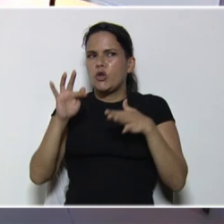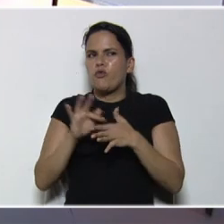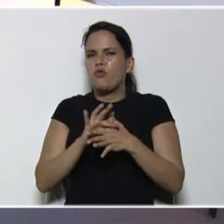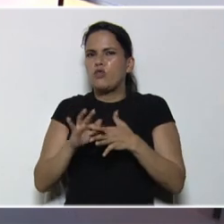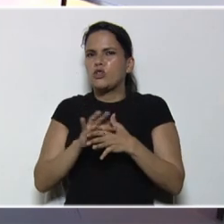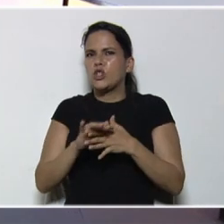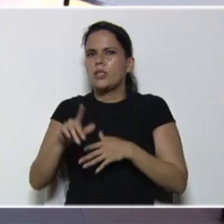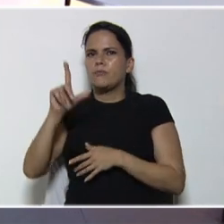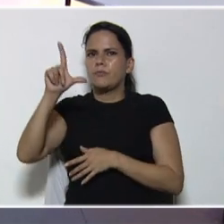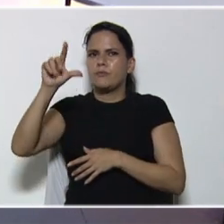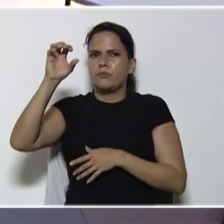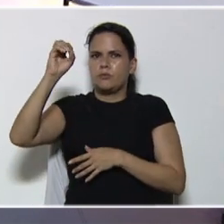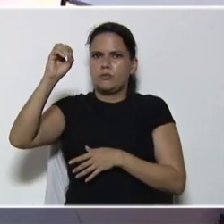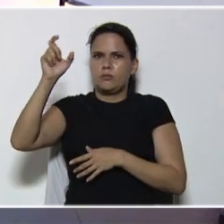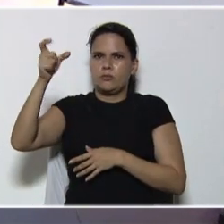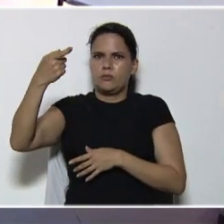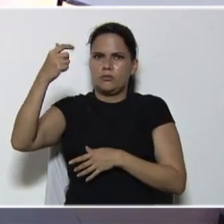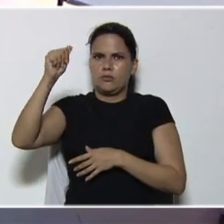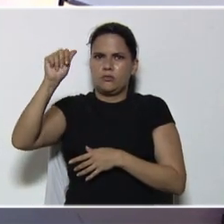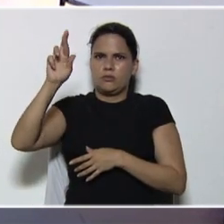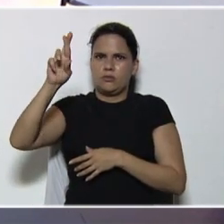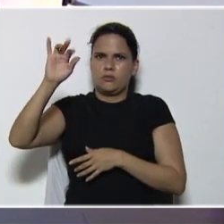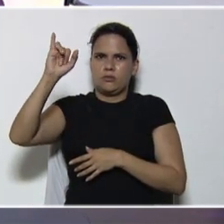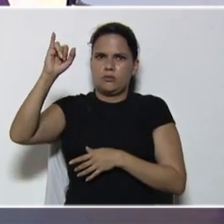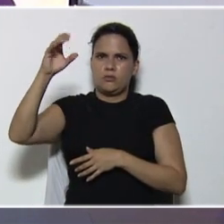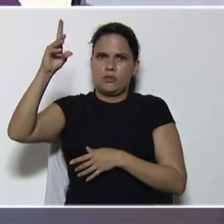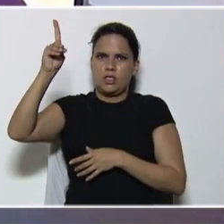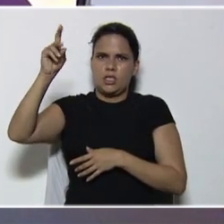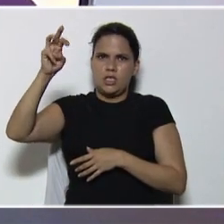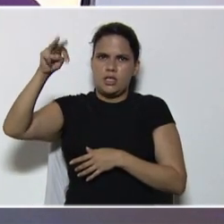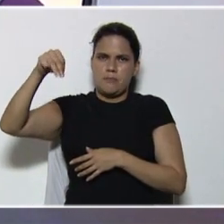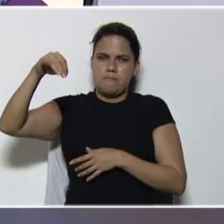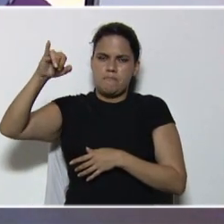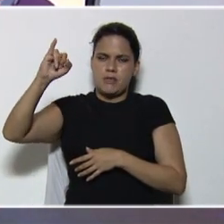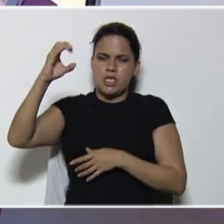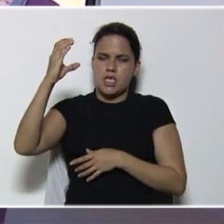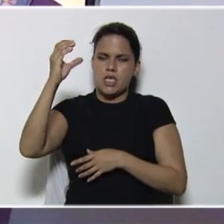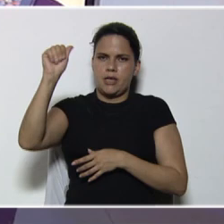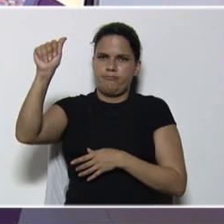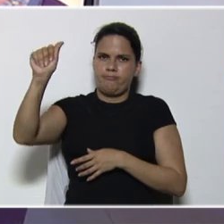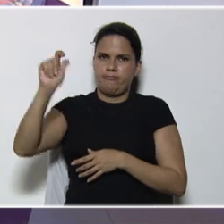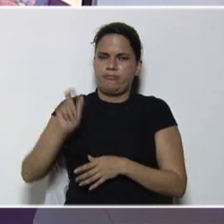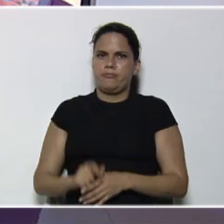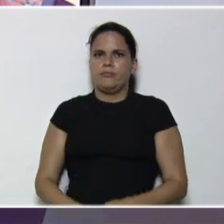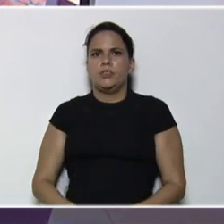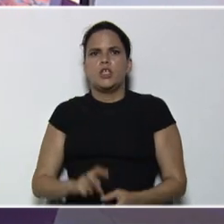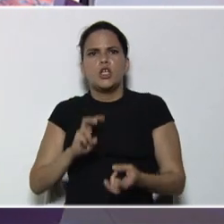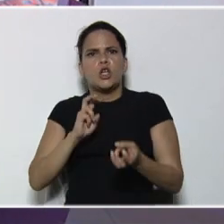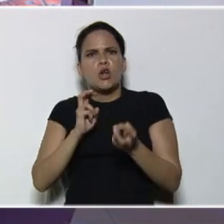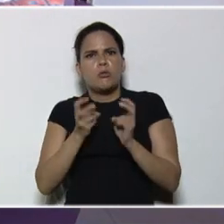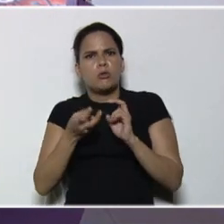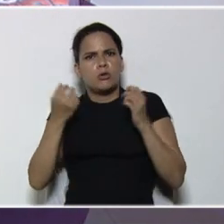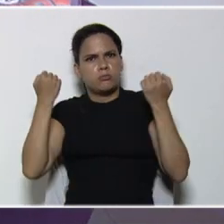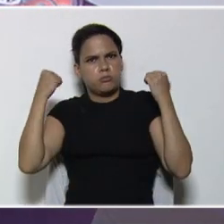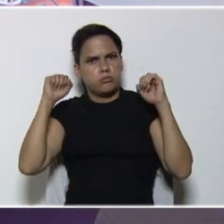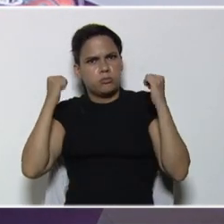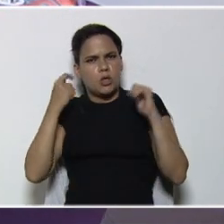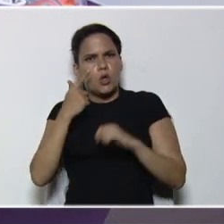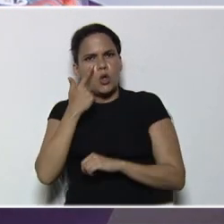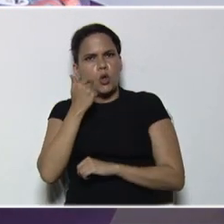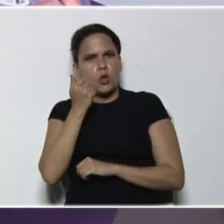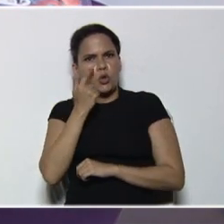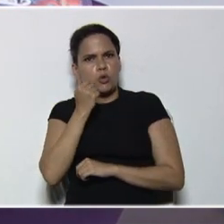relativa, de dos rectas, en el plano, y como tema generador, tenemos saberes, costumbres, y hábitos